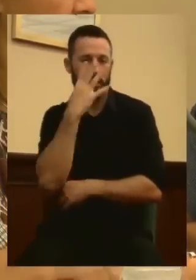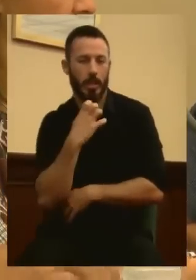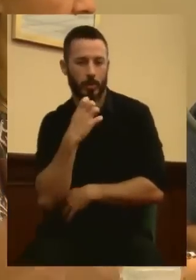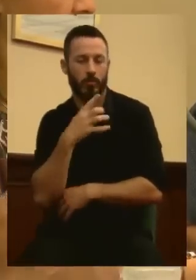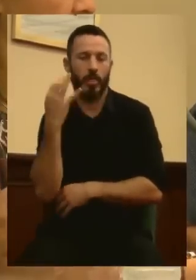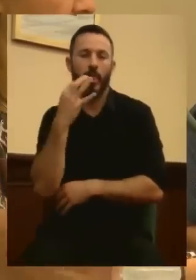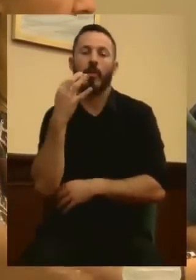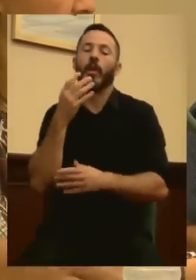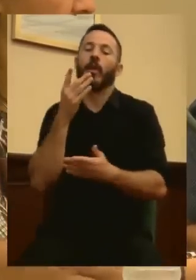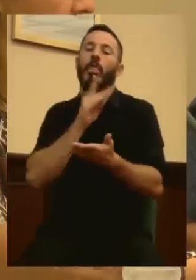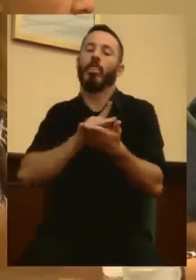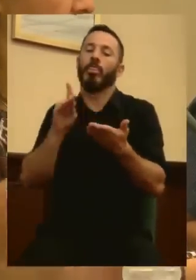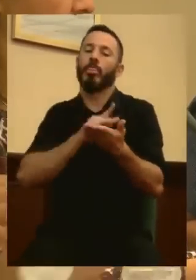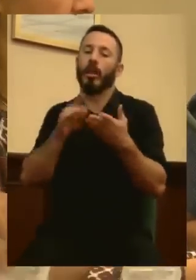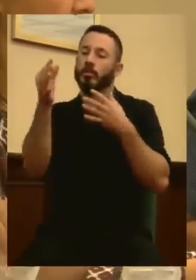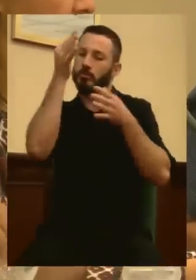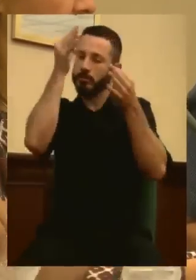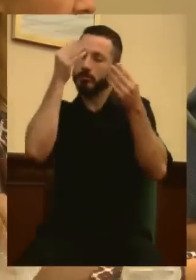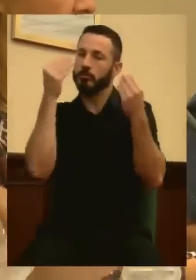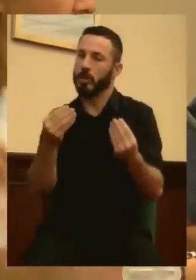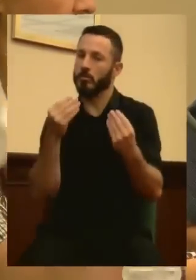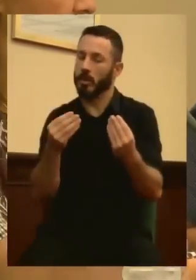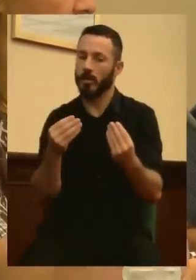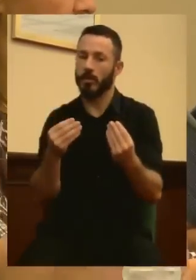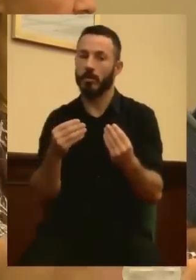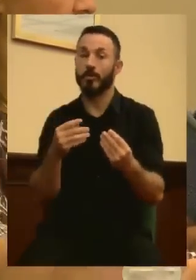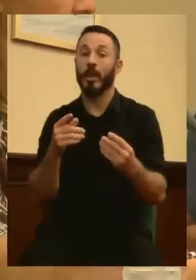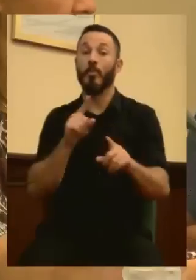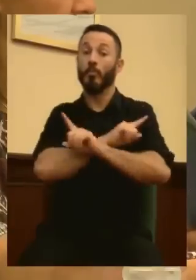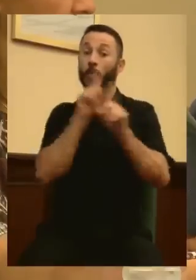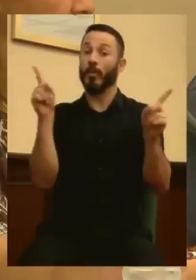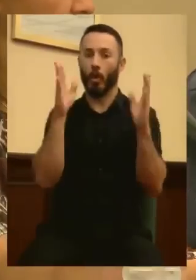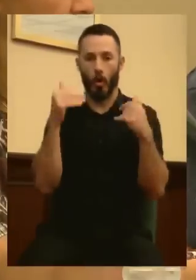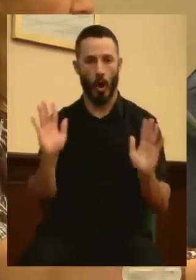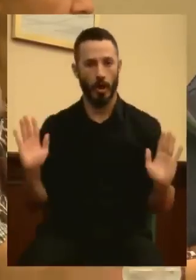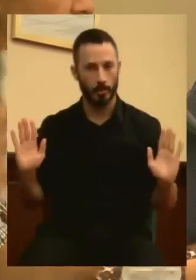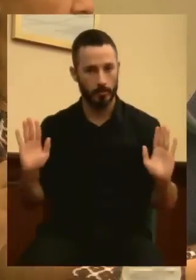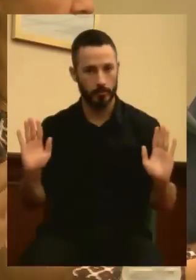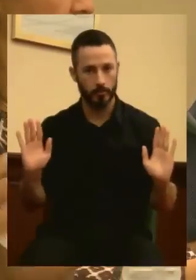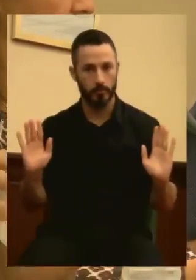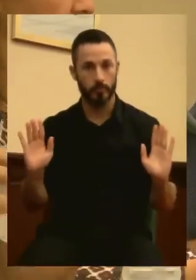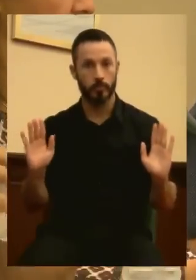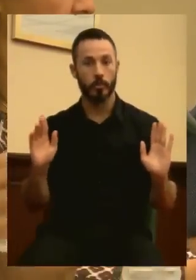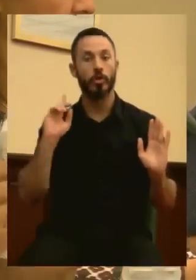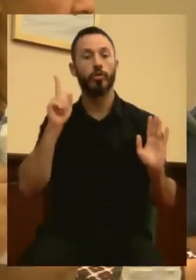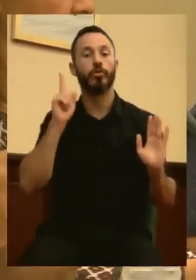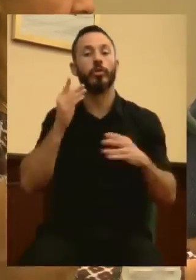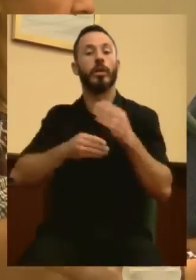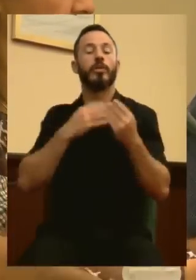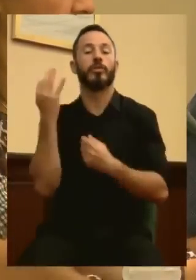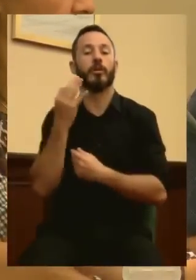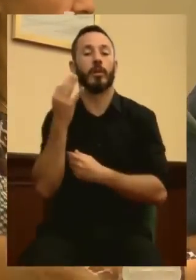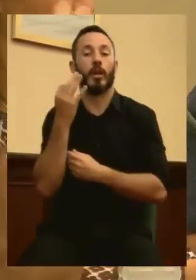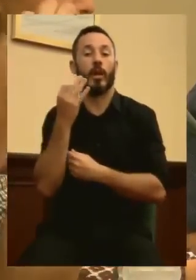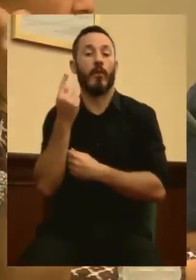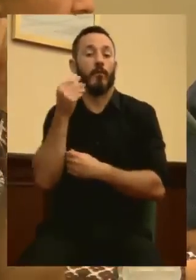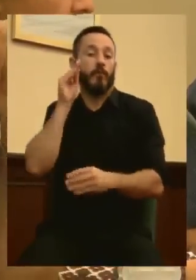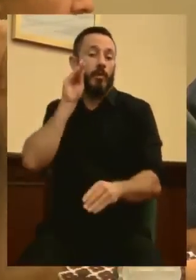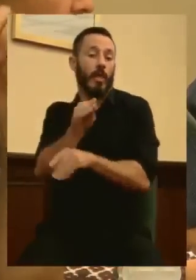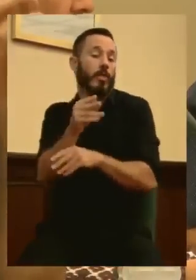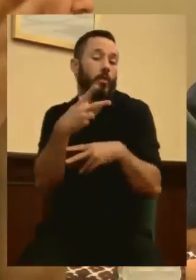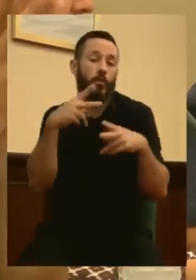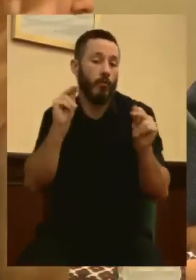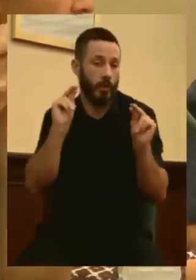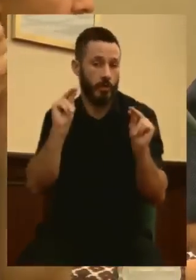a la hora de relatar lo que sucede. Prohibición ninguna. Lo que se ha hecho ha sido dejar de financiar